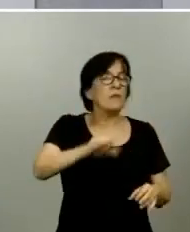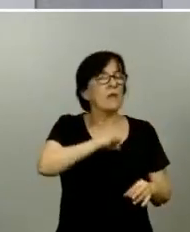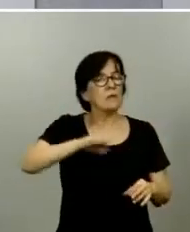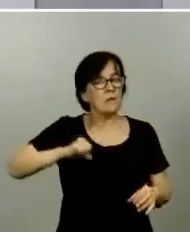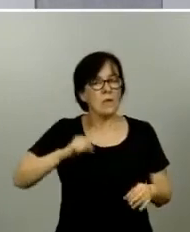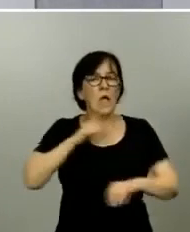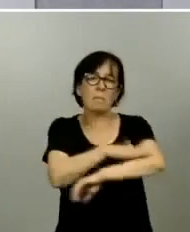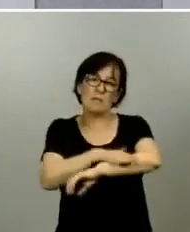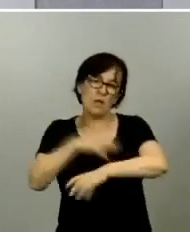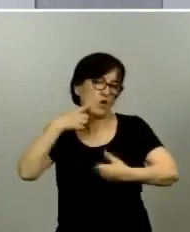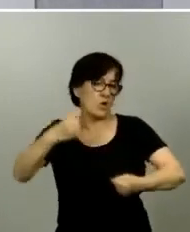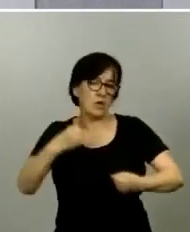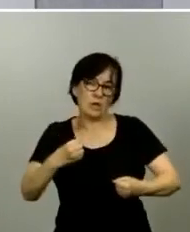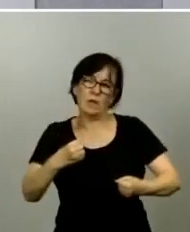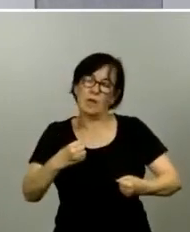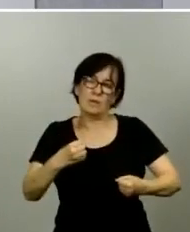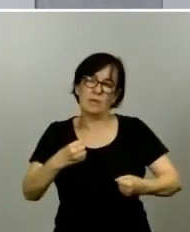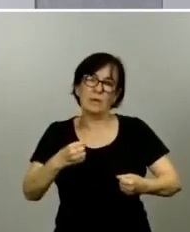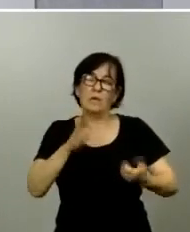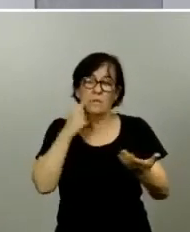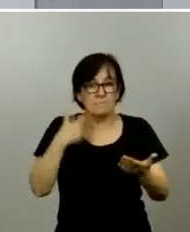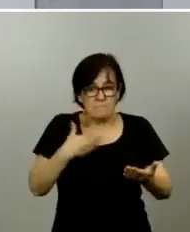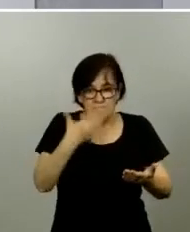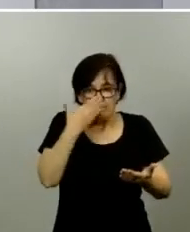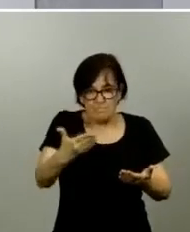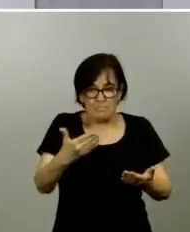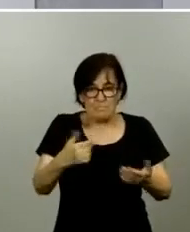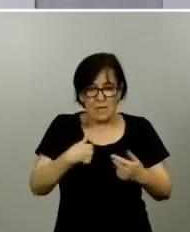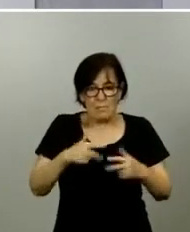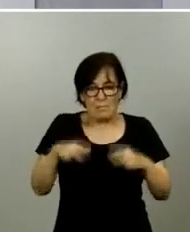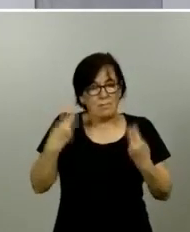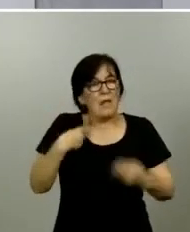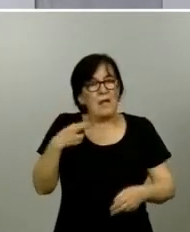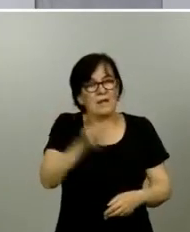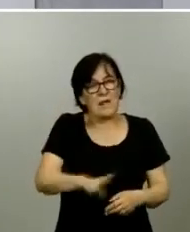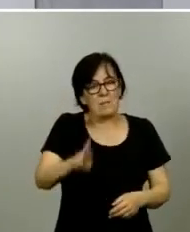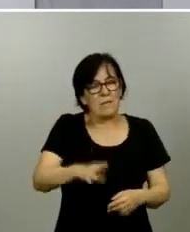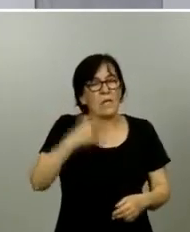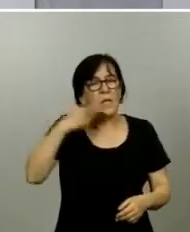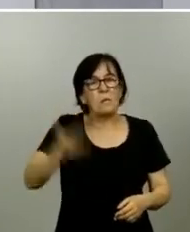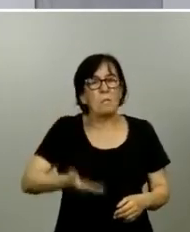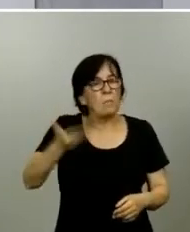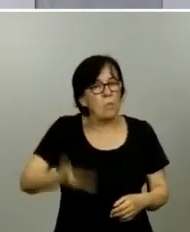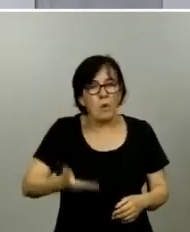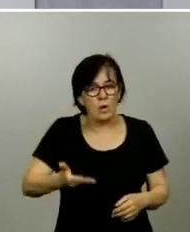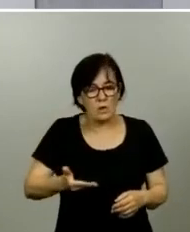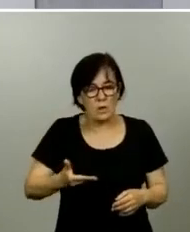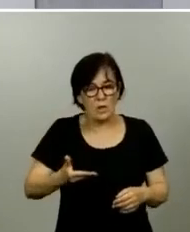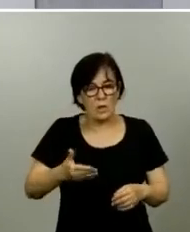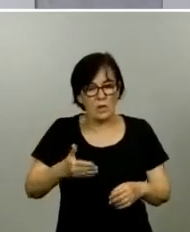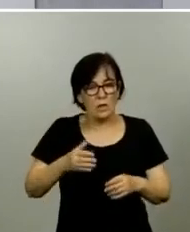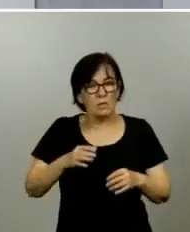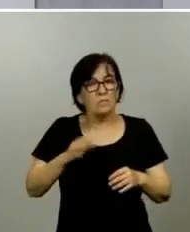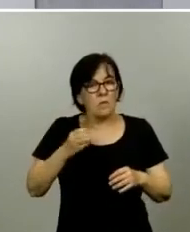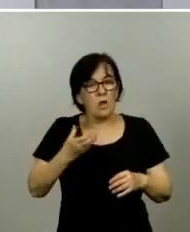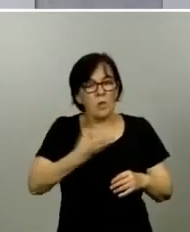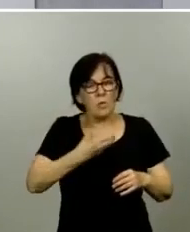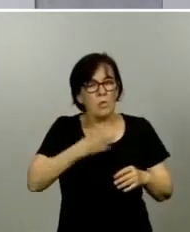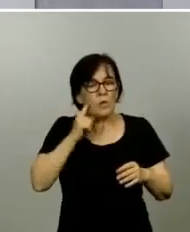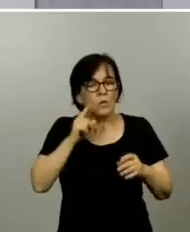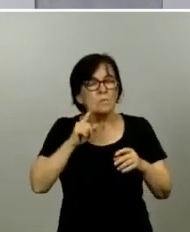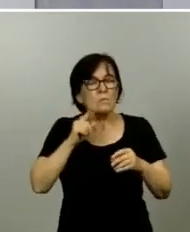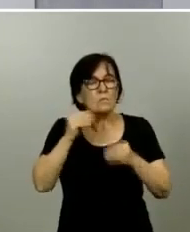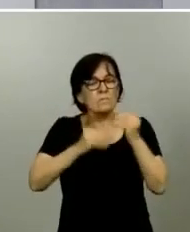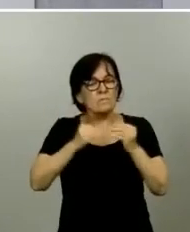de Sanidad y por tanto permítanme insistir en esto es muy importante que el mundo municipal actúe en base al marco de